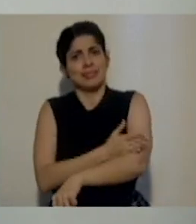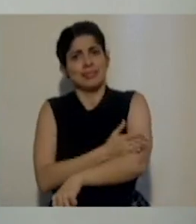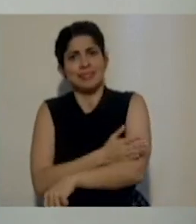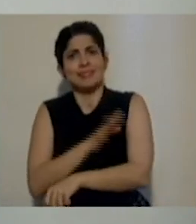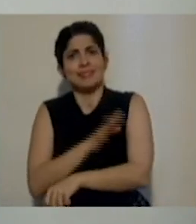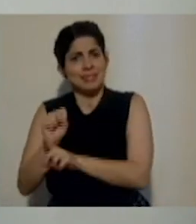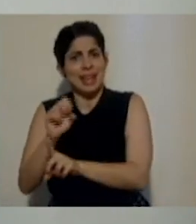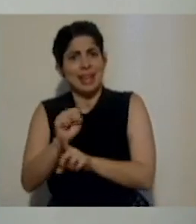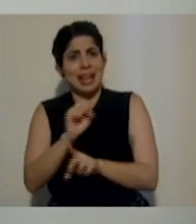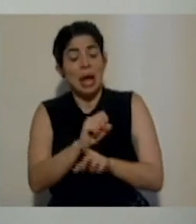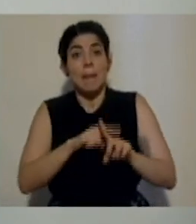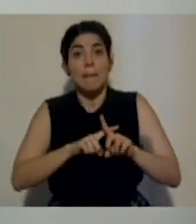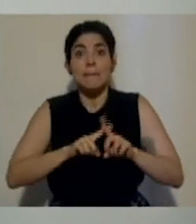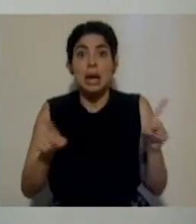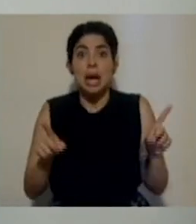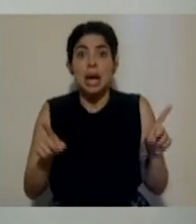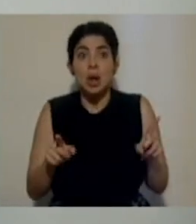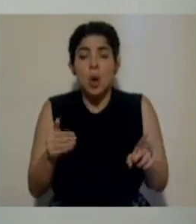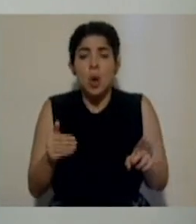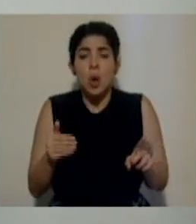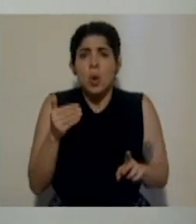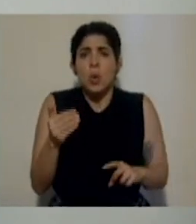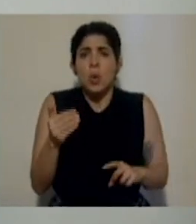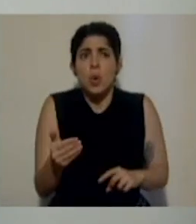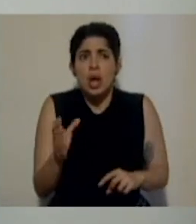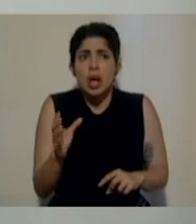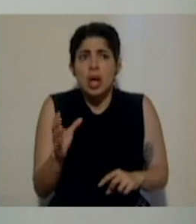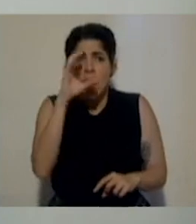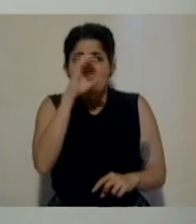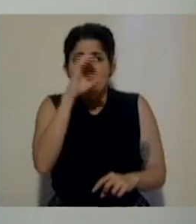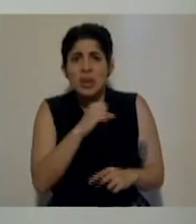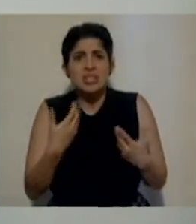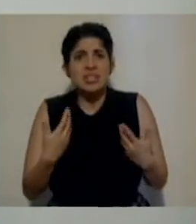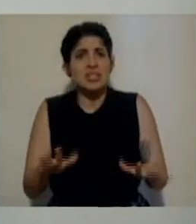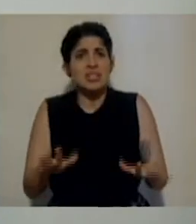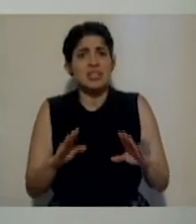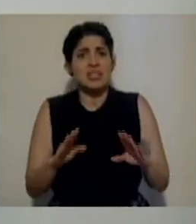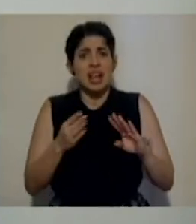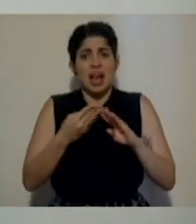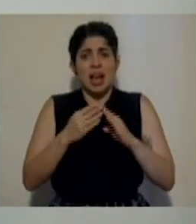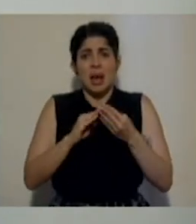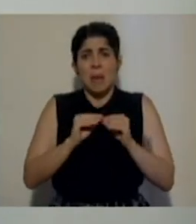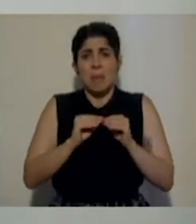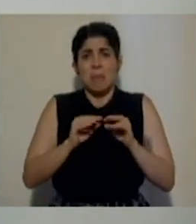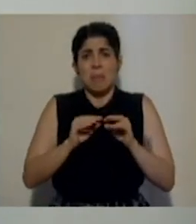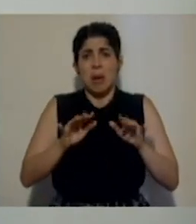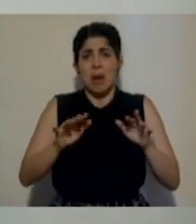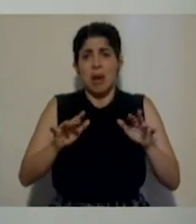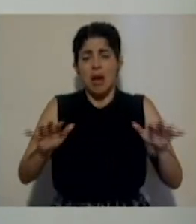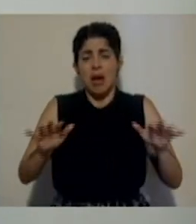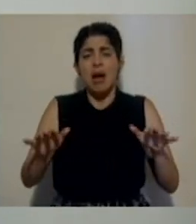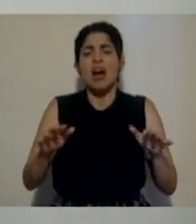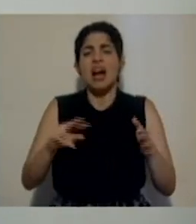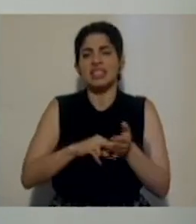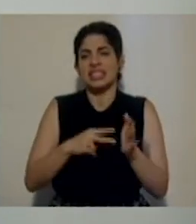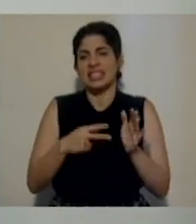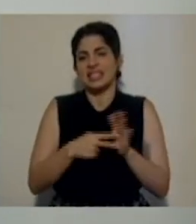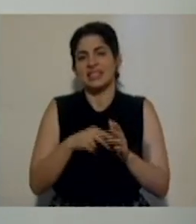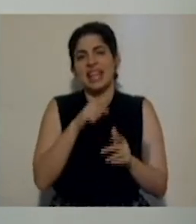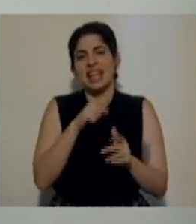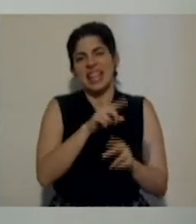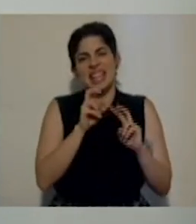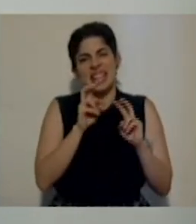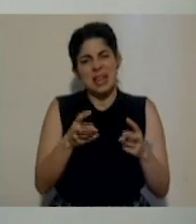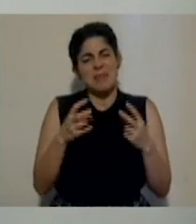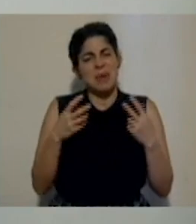embargo, cuando entramos ya en una fase de transmisión comunitaria, como se declaró Paragán, pues este tema se vuelve todavía